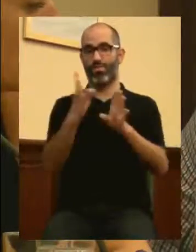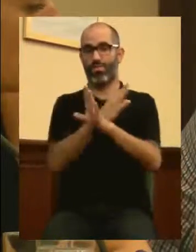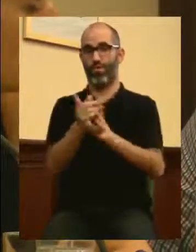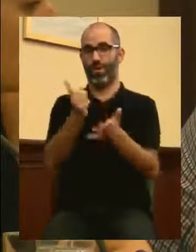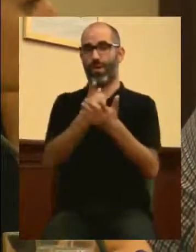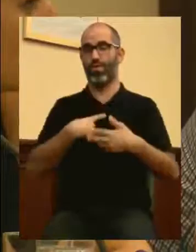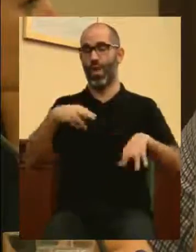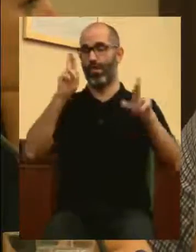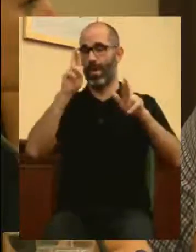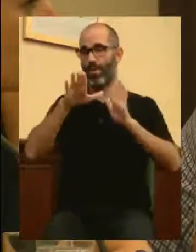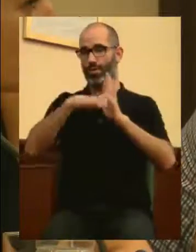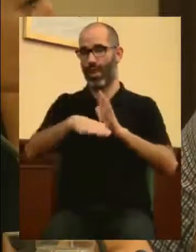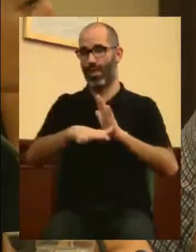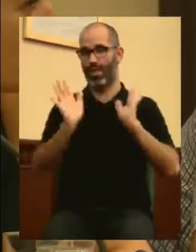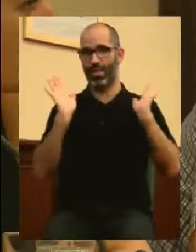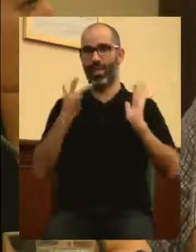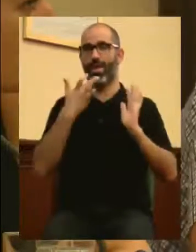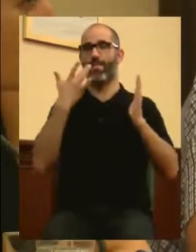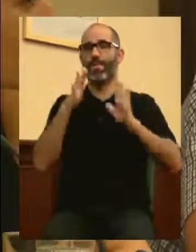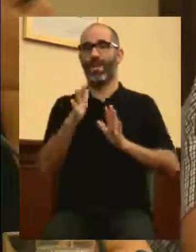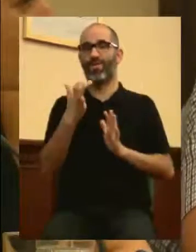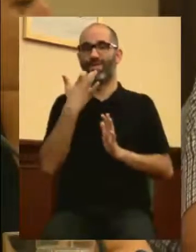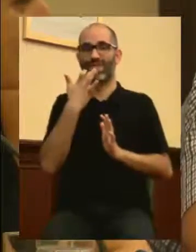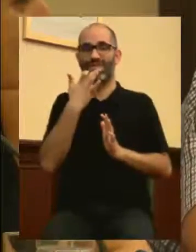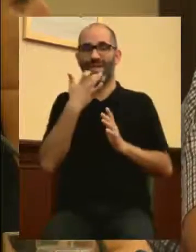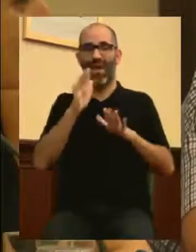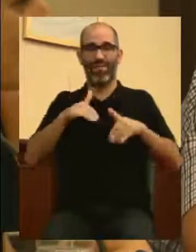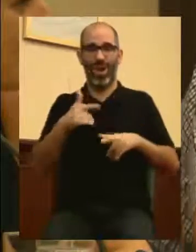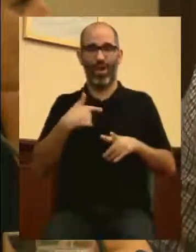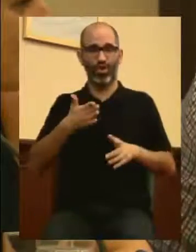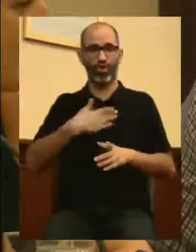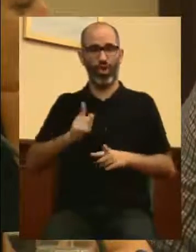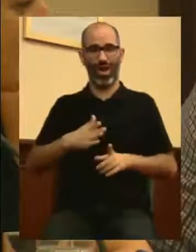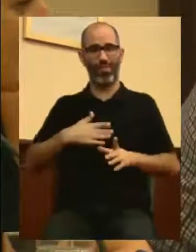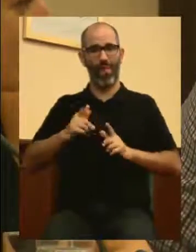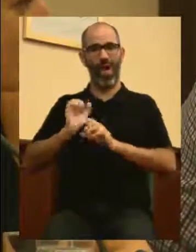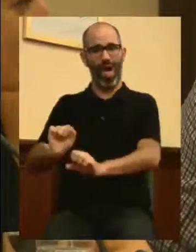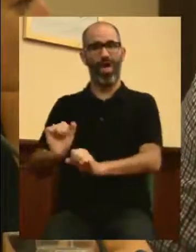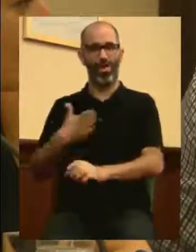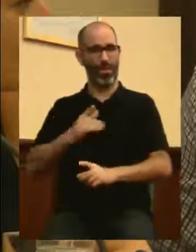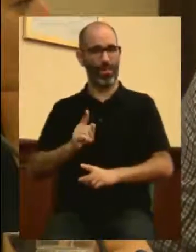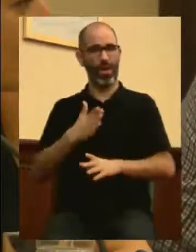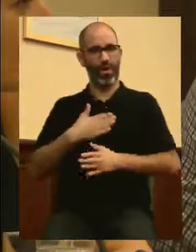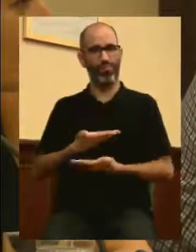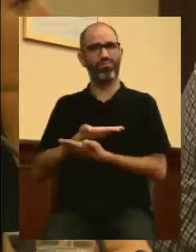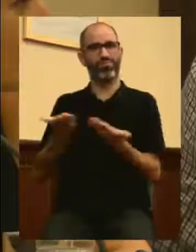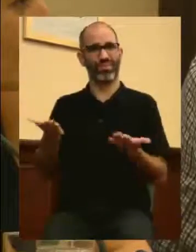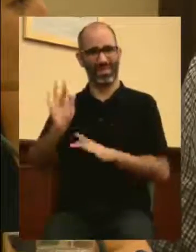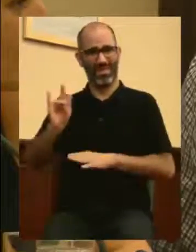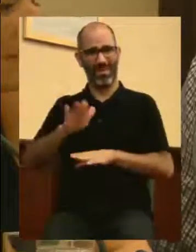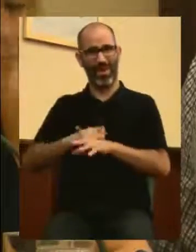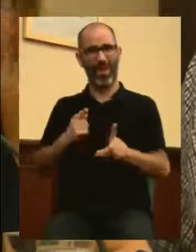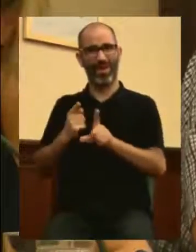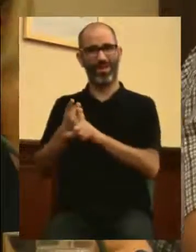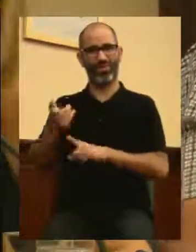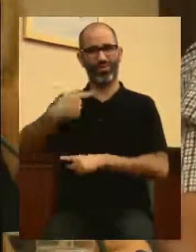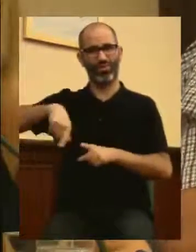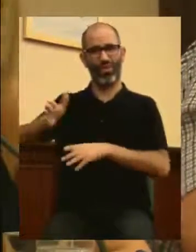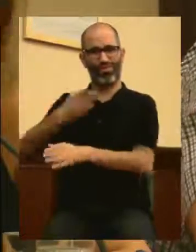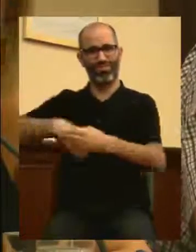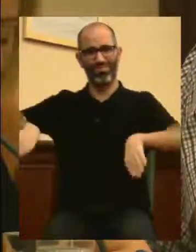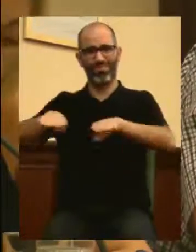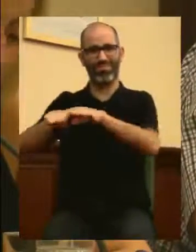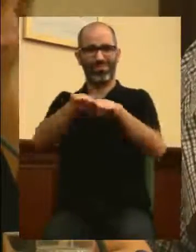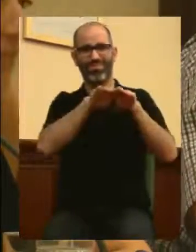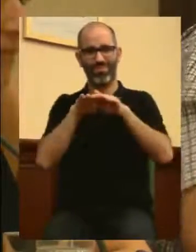que desde luego responda a lo que es su razón de ser, que es servir a la sociedad, independientemente del poder político de turno.